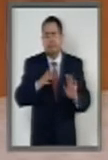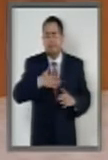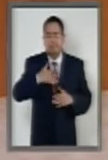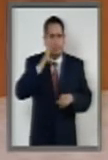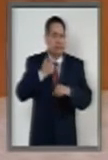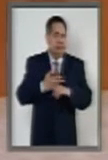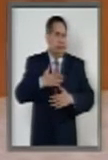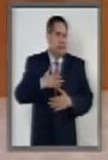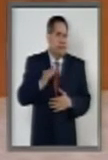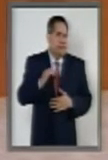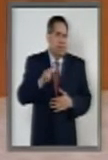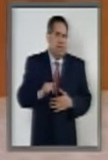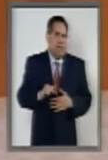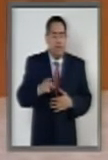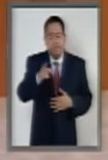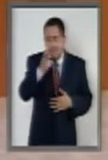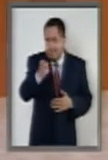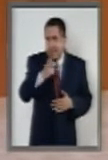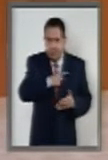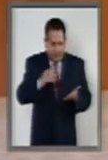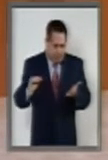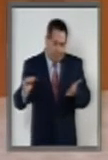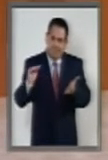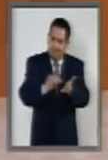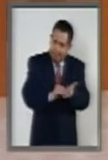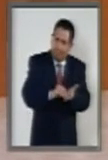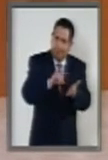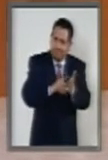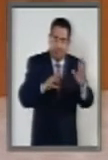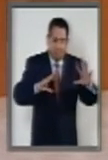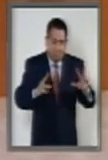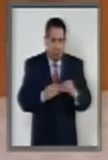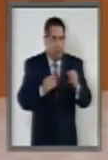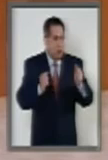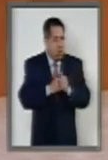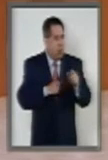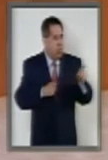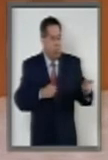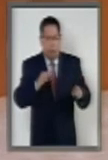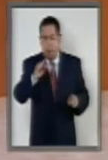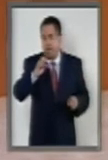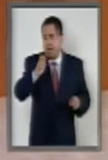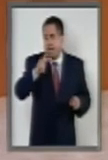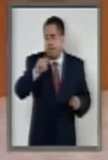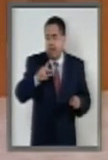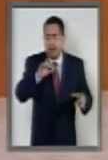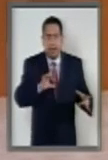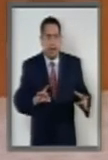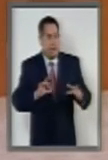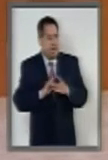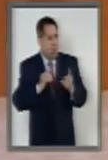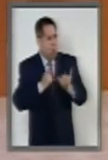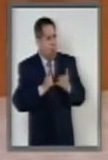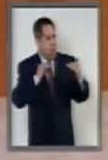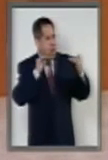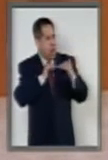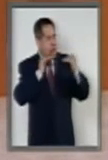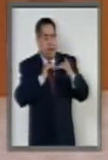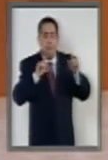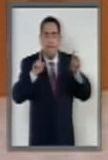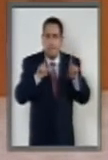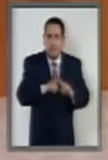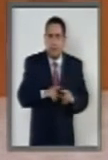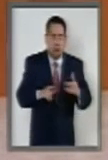Por lo tanto, debieron haberse incluido todas las funciones, facultades con las que debe operar